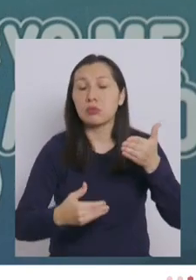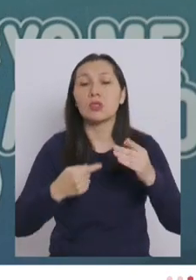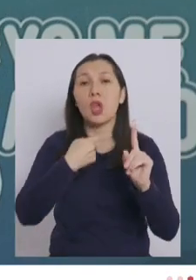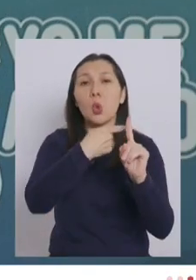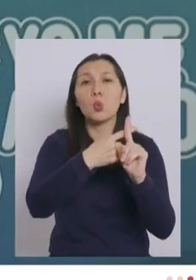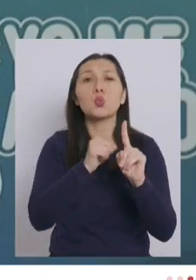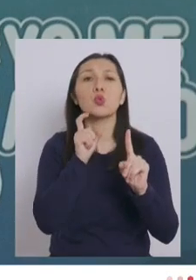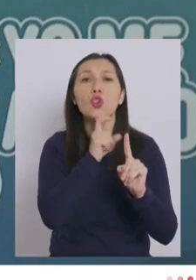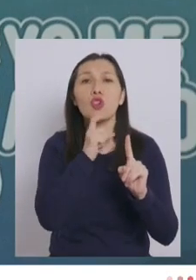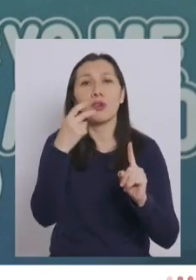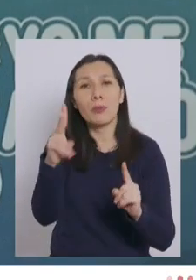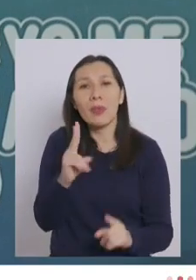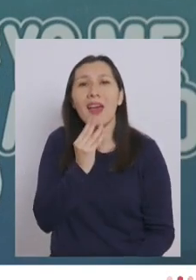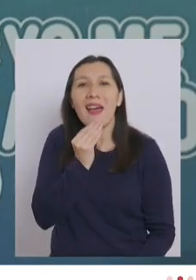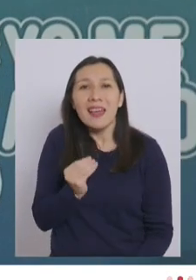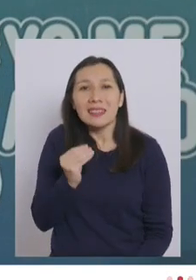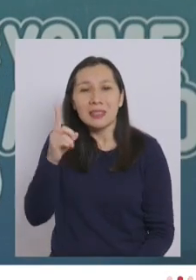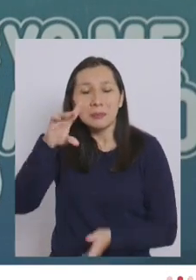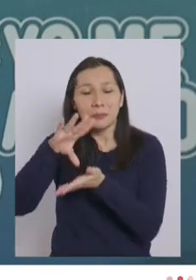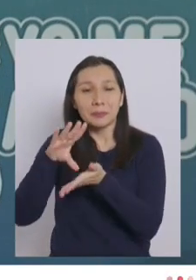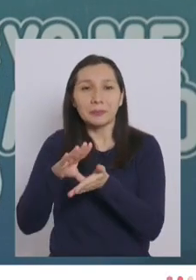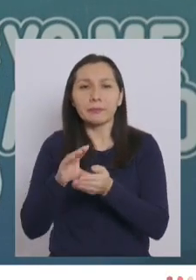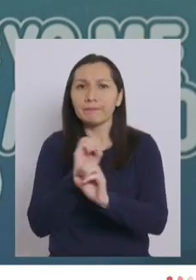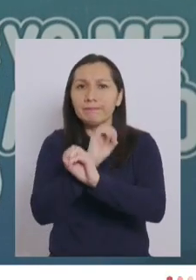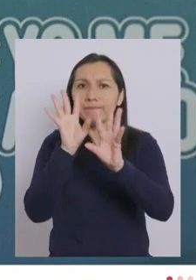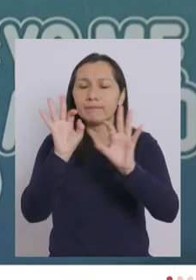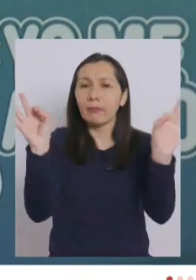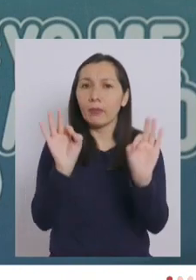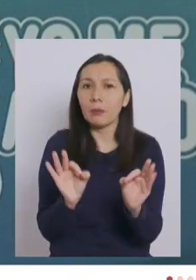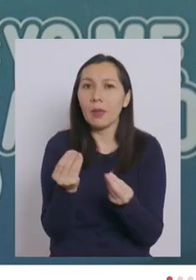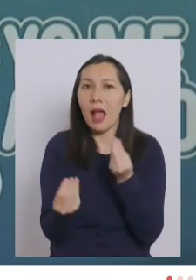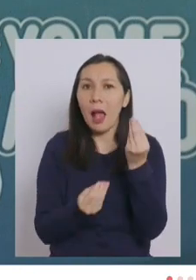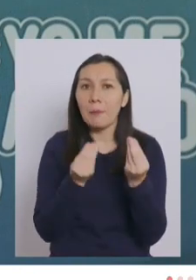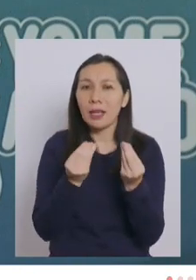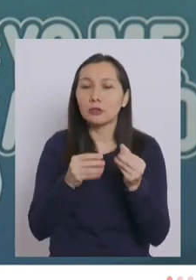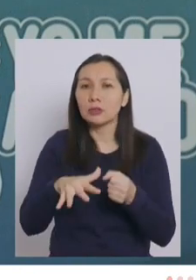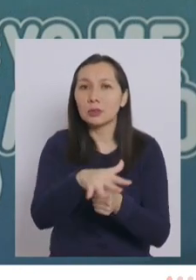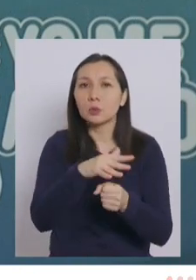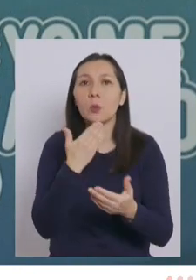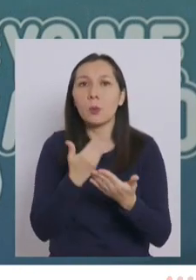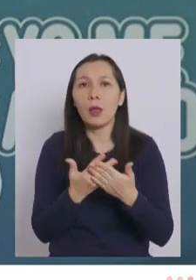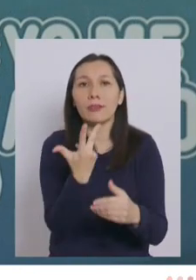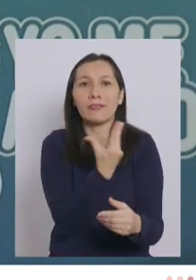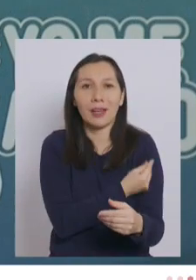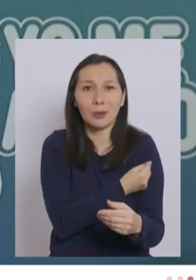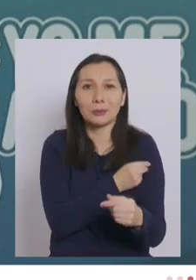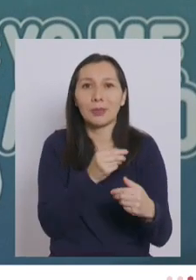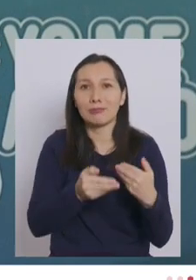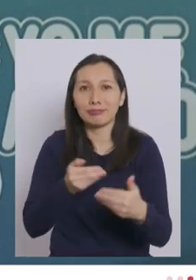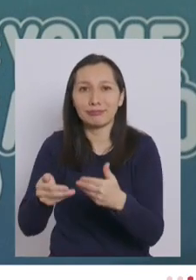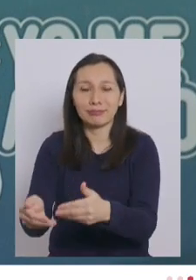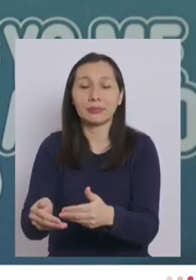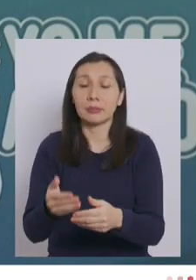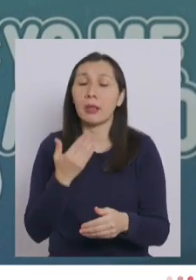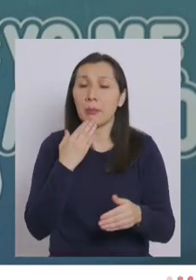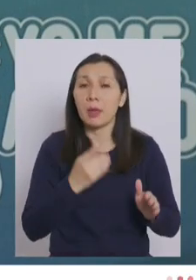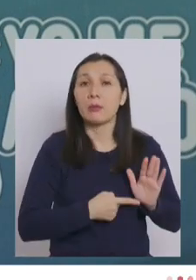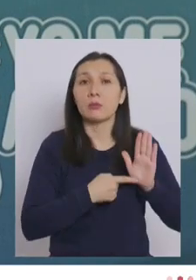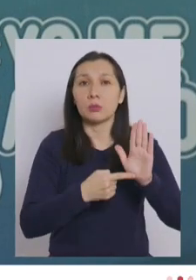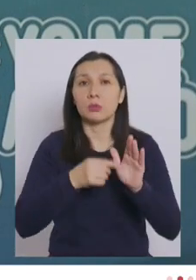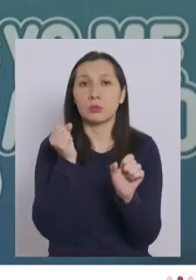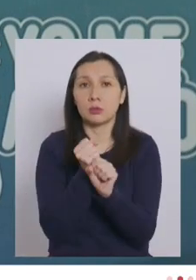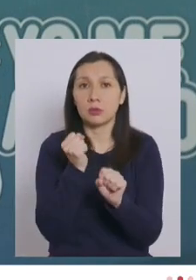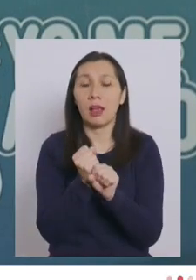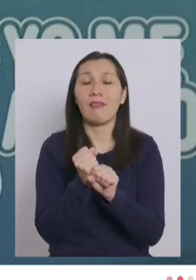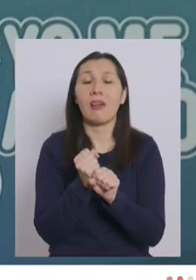Cruz Roja Israelita, aclara, explica esa situación. Quiero, además, destacar el trabajo del